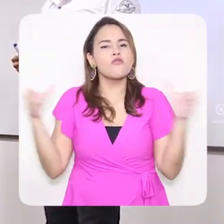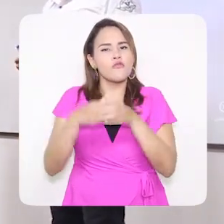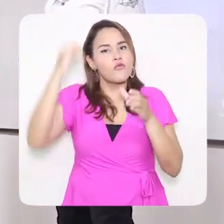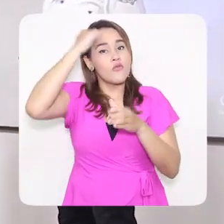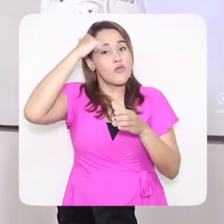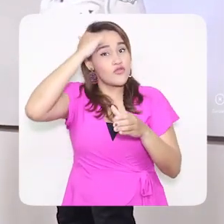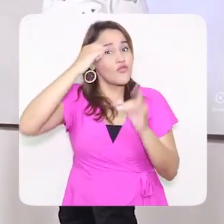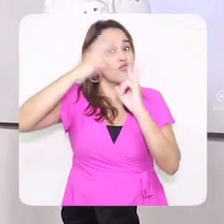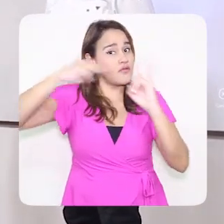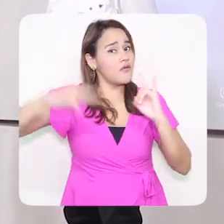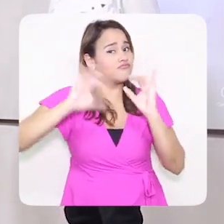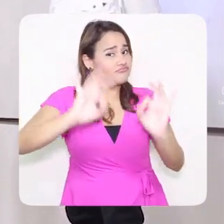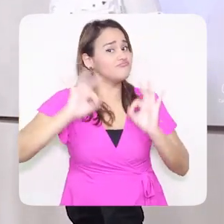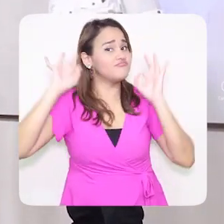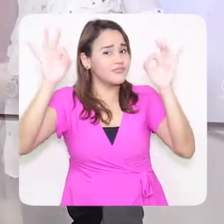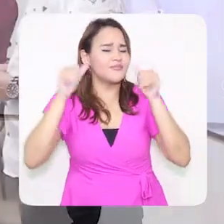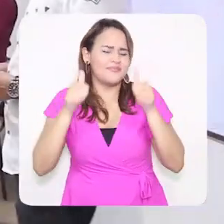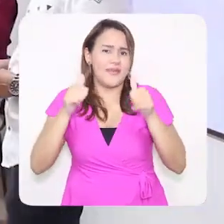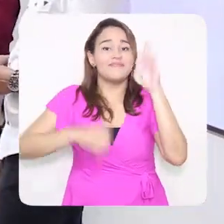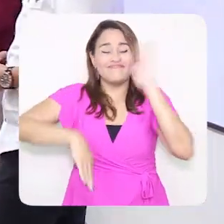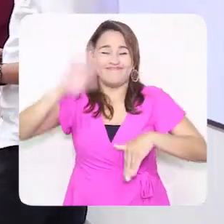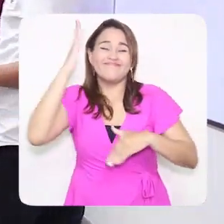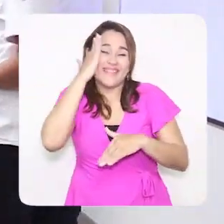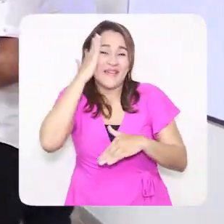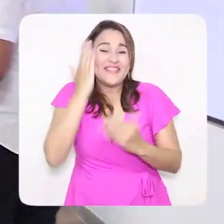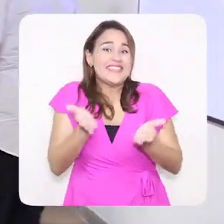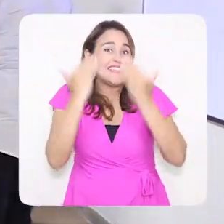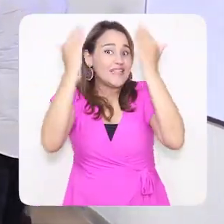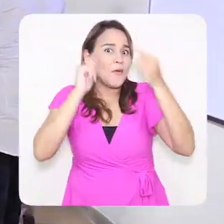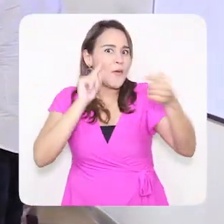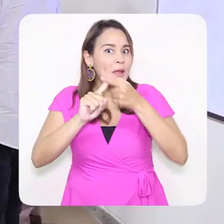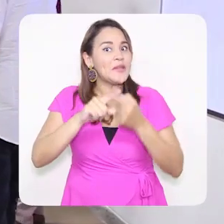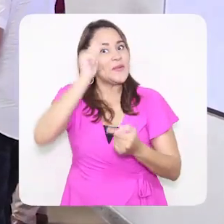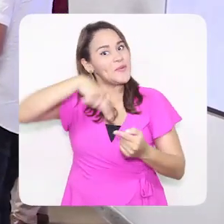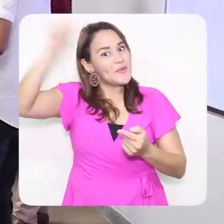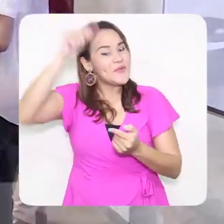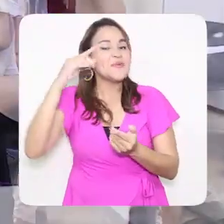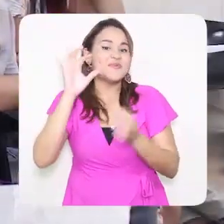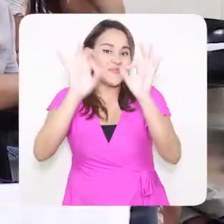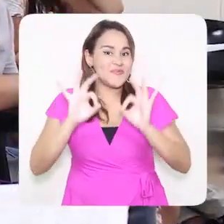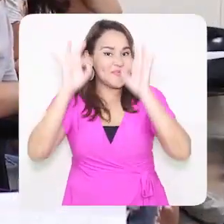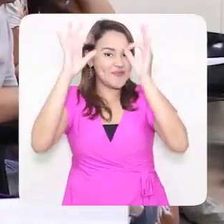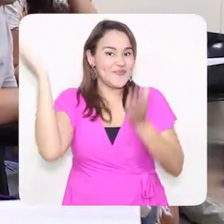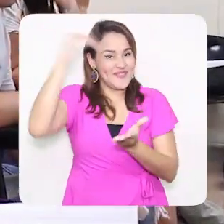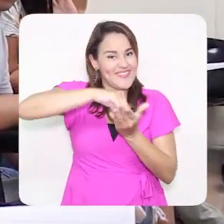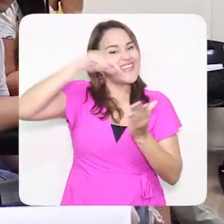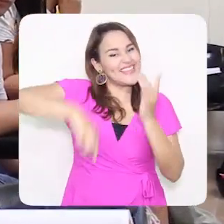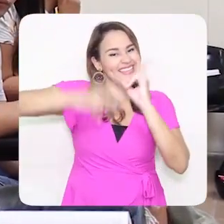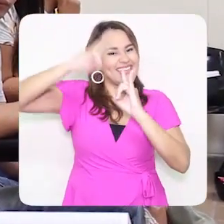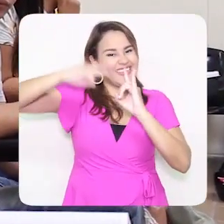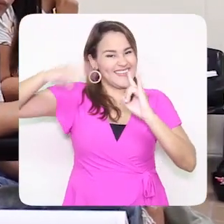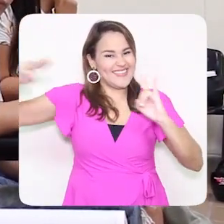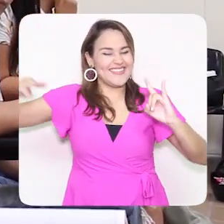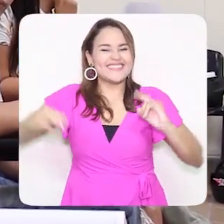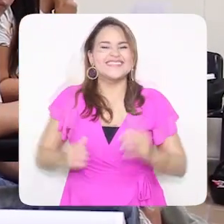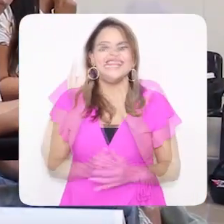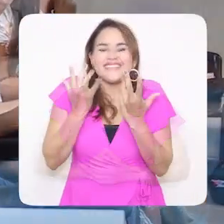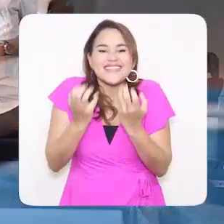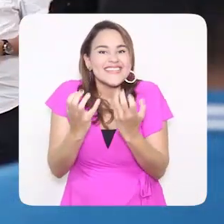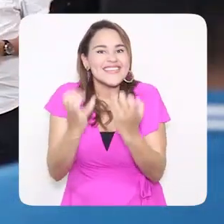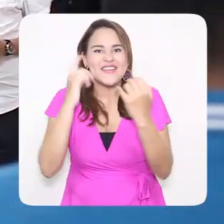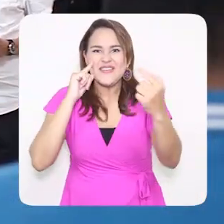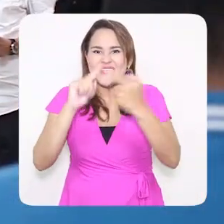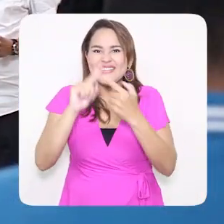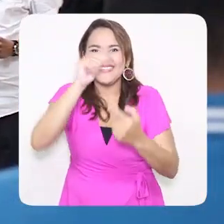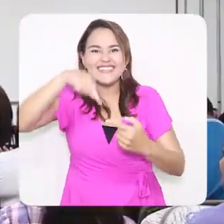cuerpo docente de Uní Magdalena, algo de suma importancia teniendo en cuenta el proceso de renovación de la acreditación institucional de alta calidad que